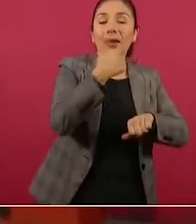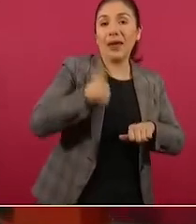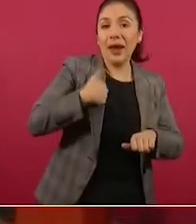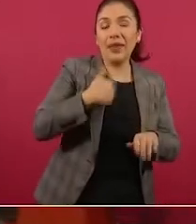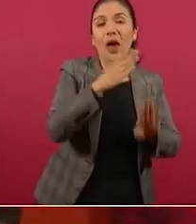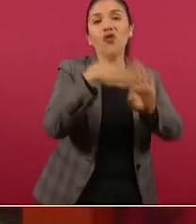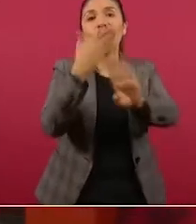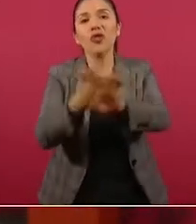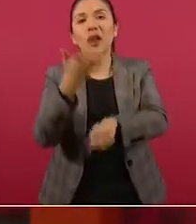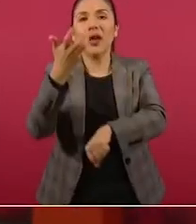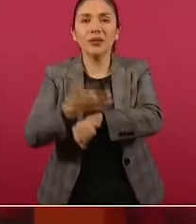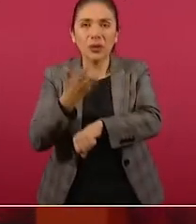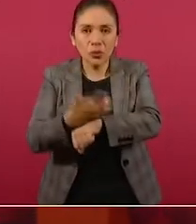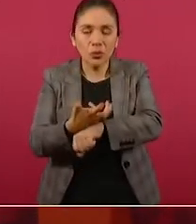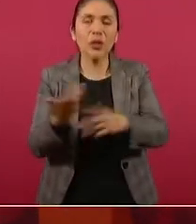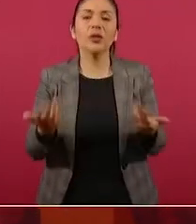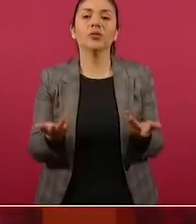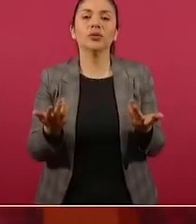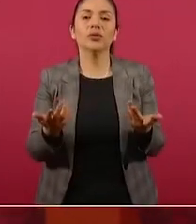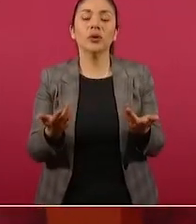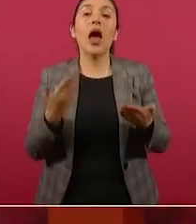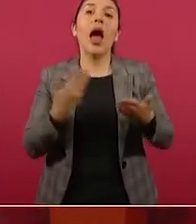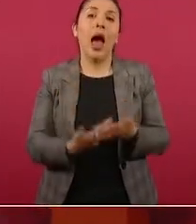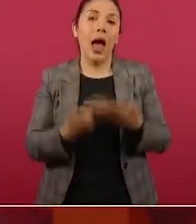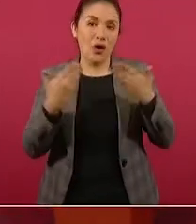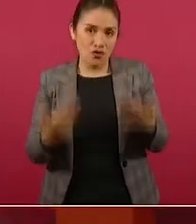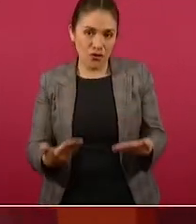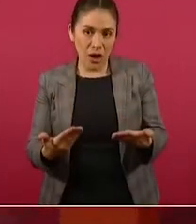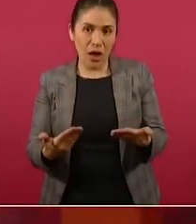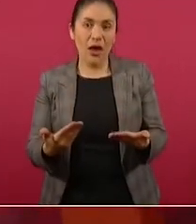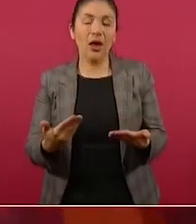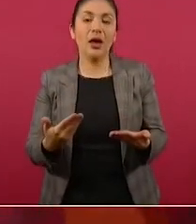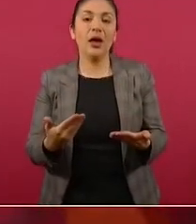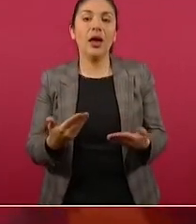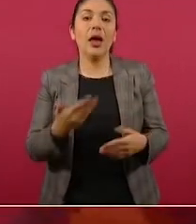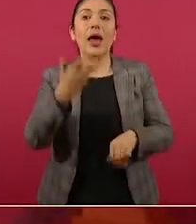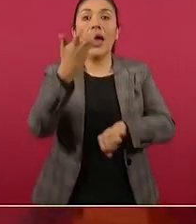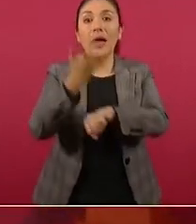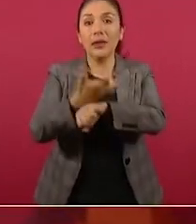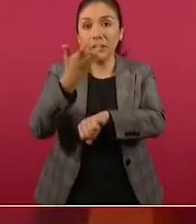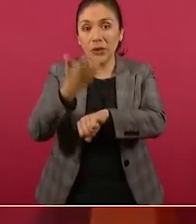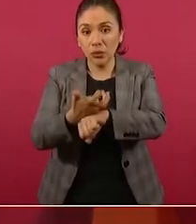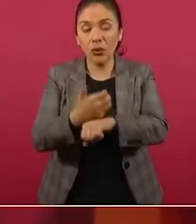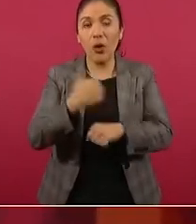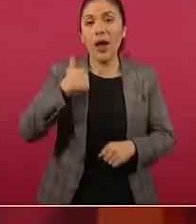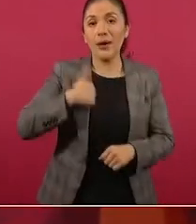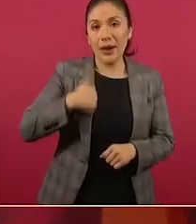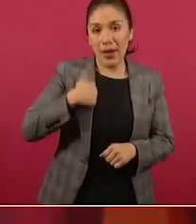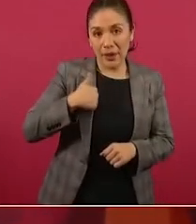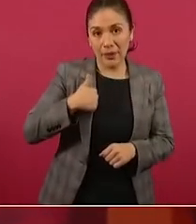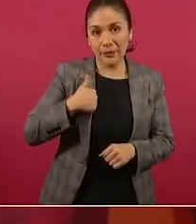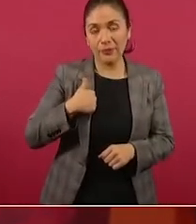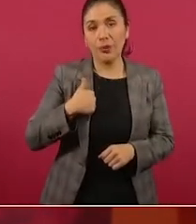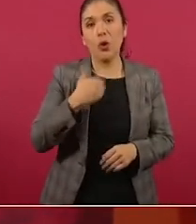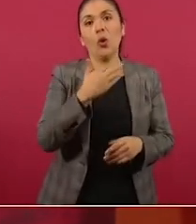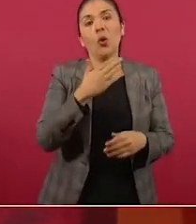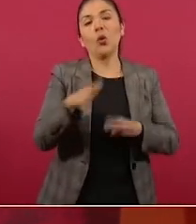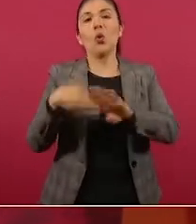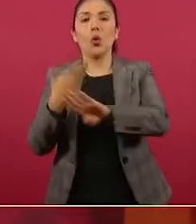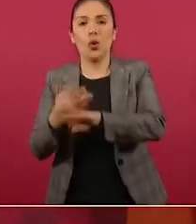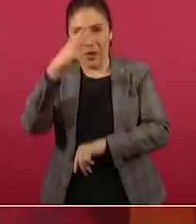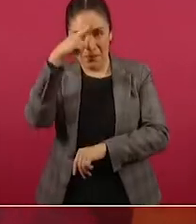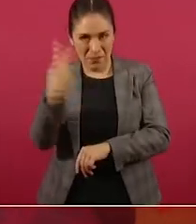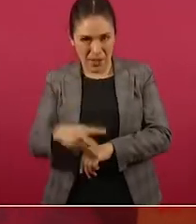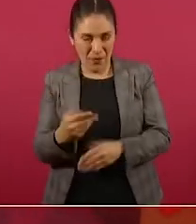Estados Unidos y ahora Estados Unidos y Canadá en contra de